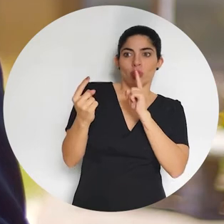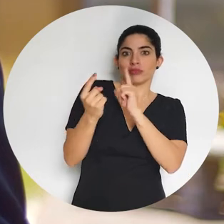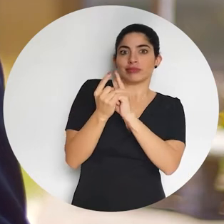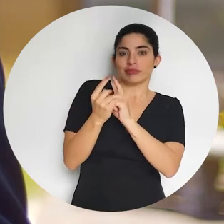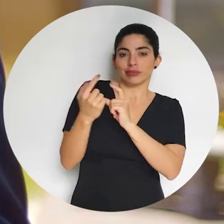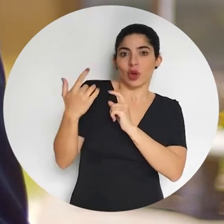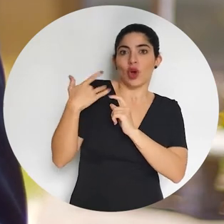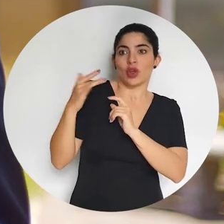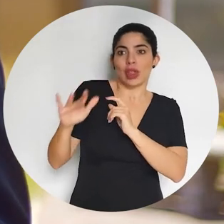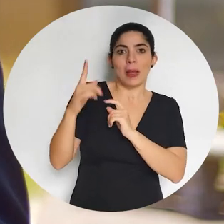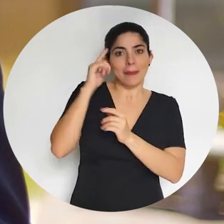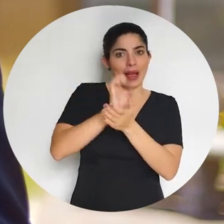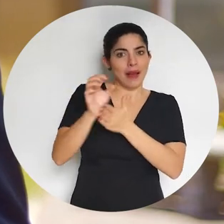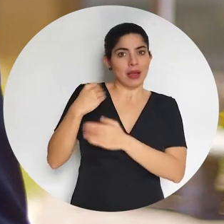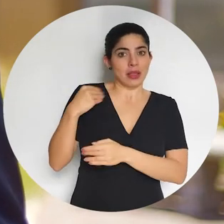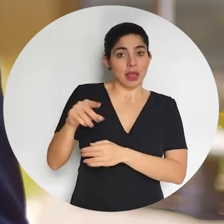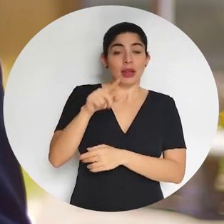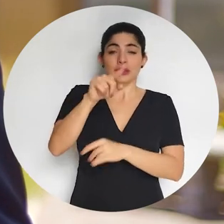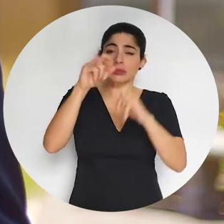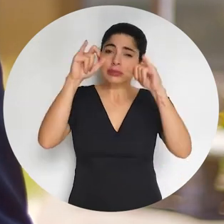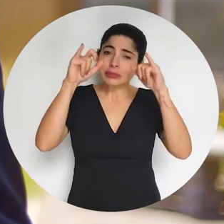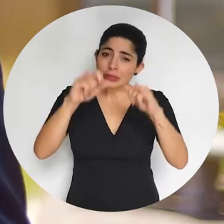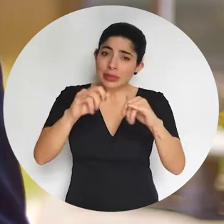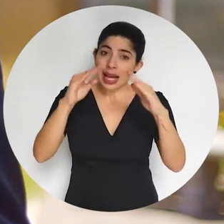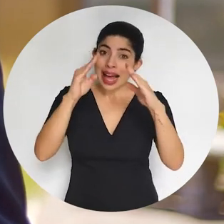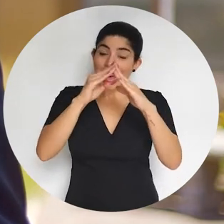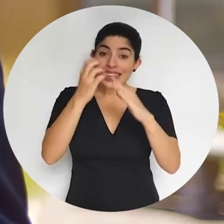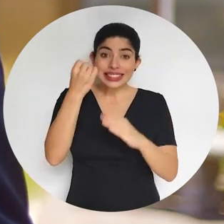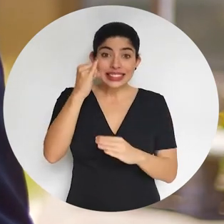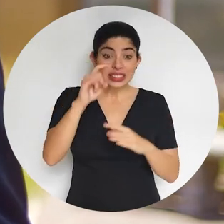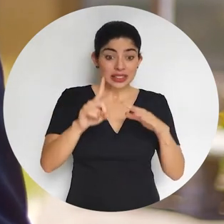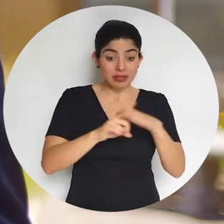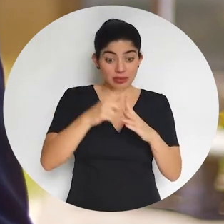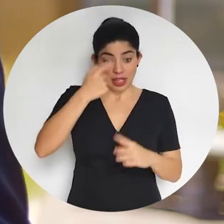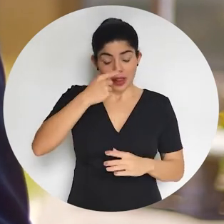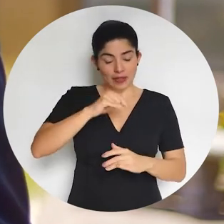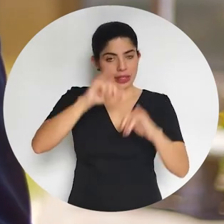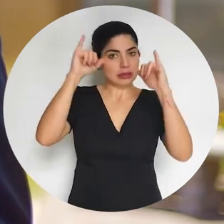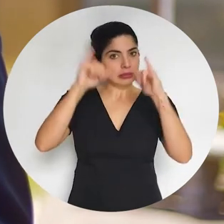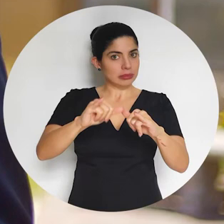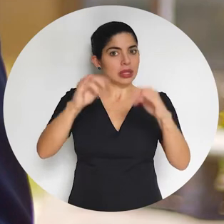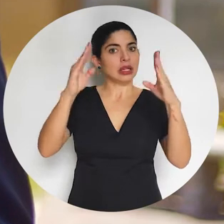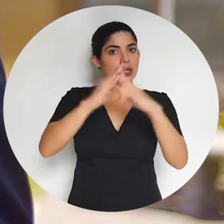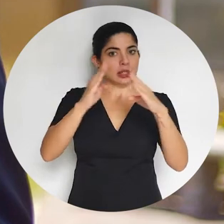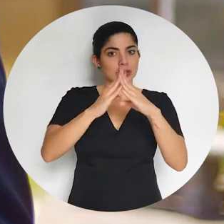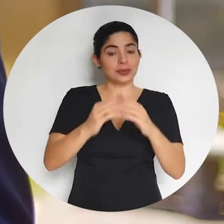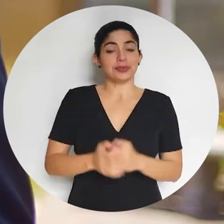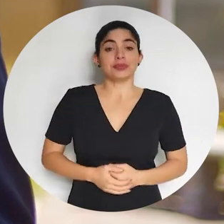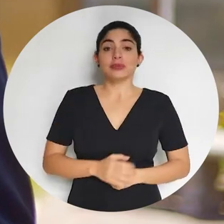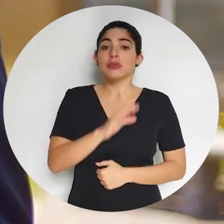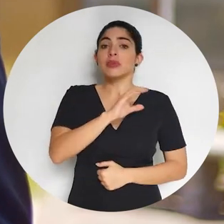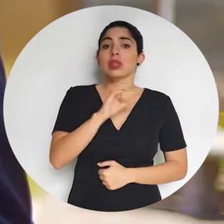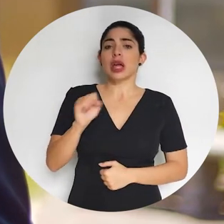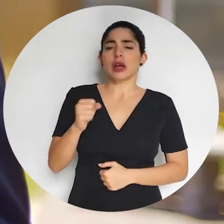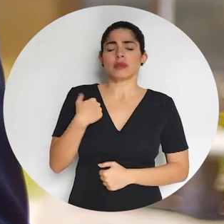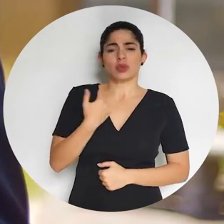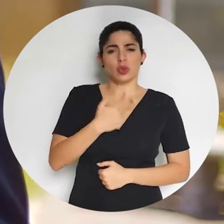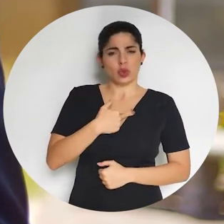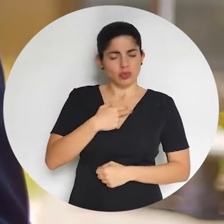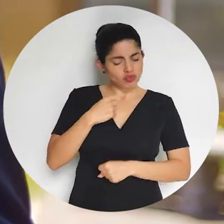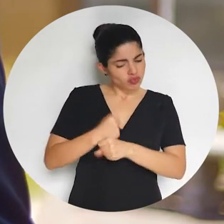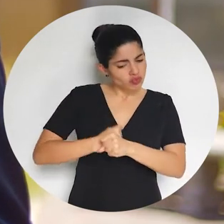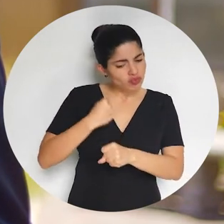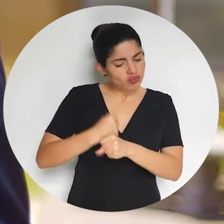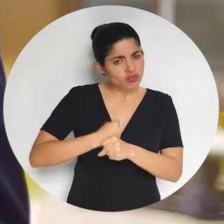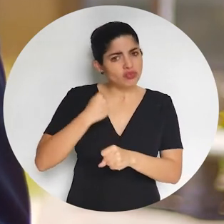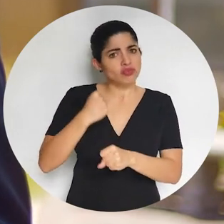físico para evitar el contagio y mantenerse en casa si presenta síntomas de refrio. En la caja,